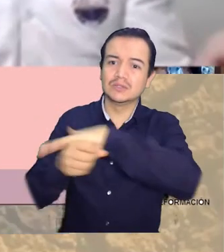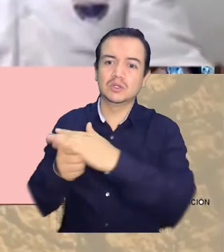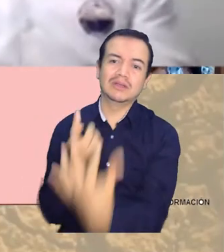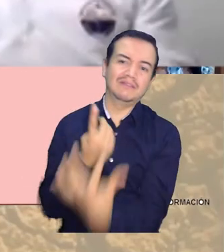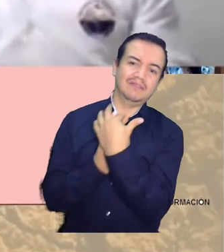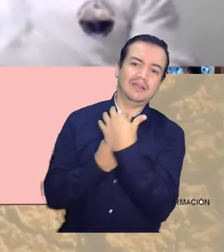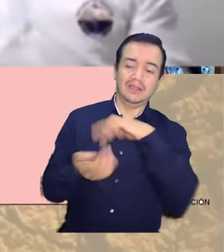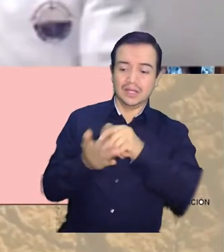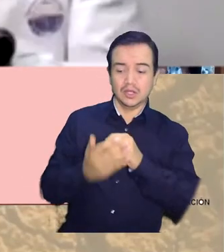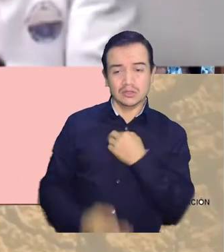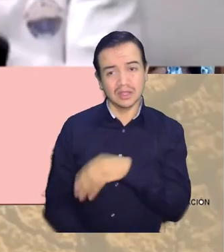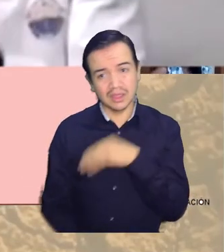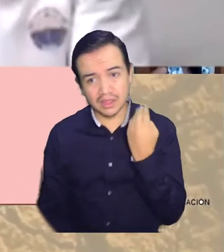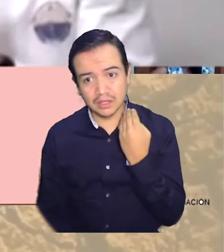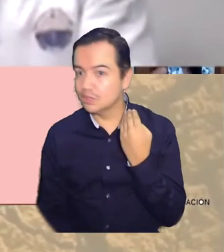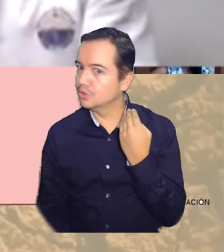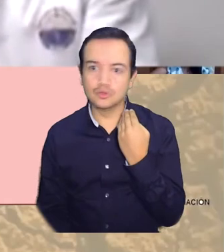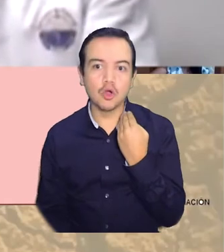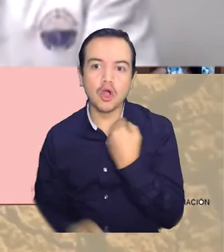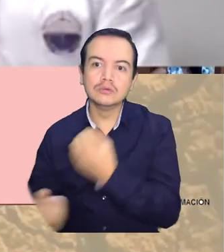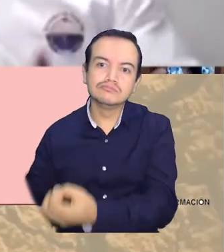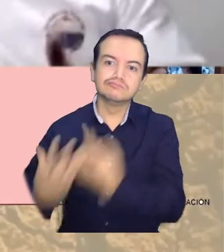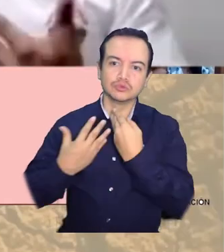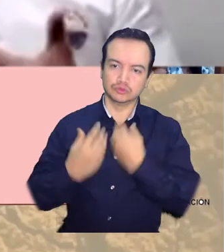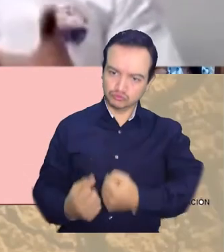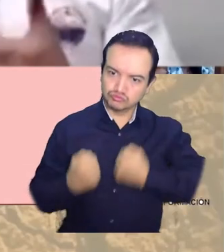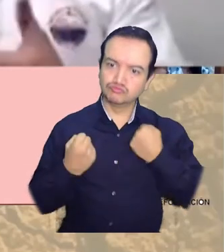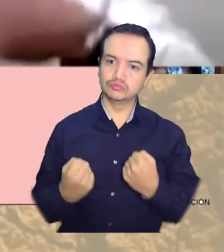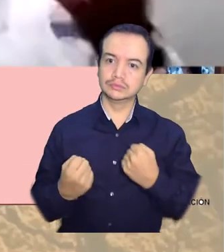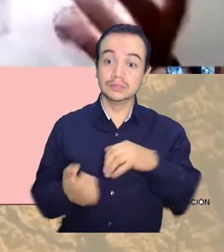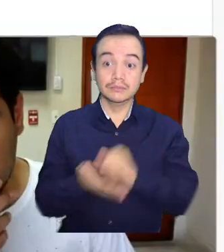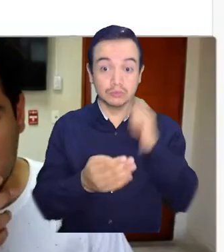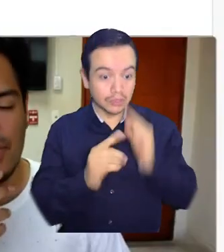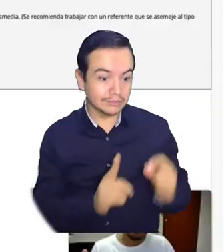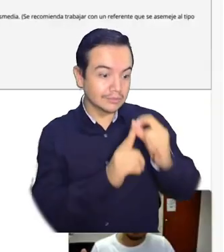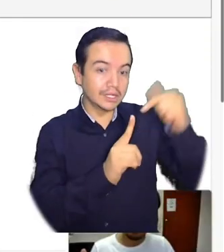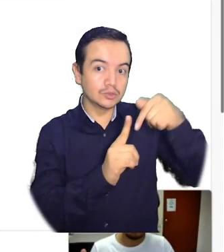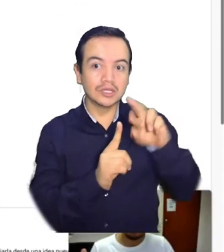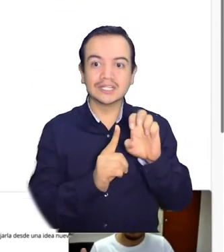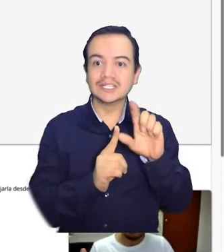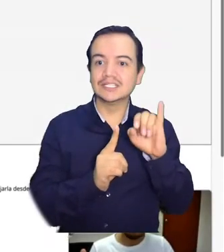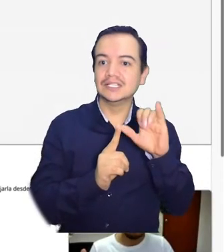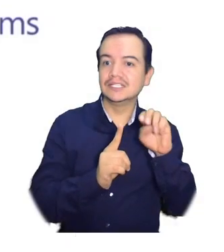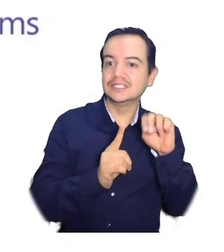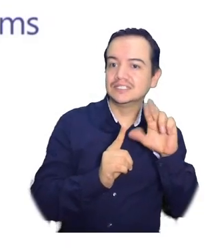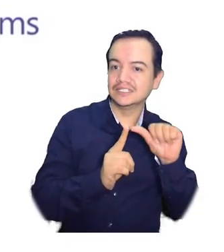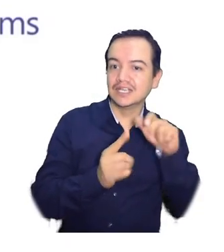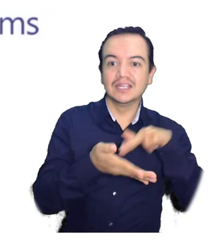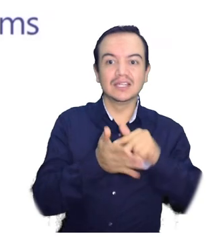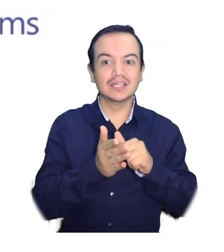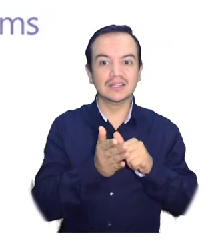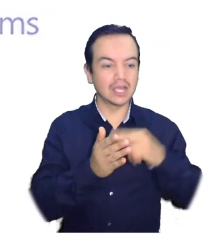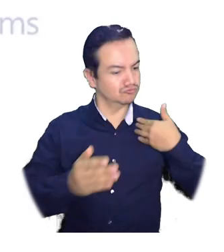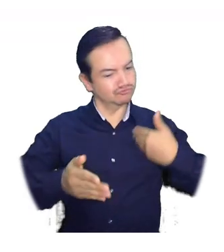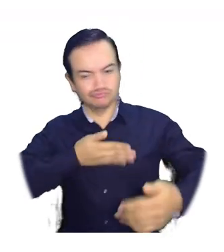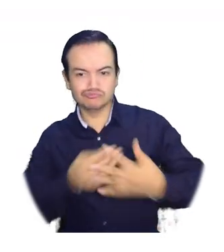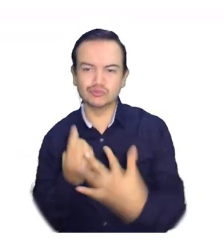mató, me hizo más fuerte. De hecho, esto que estamos pasando demanda, y por eso este término de resiliencia, pero ¿qué mostramos? Que hemos sido